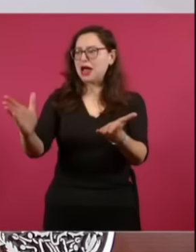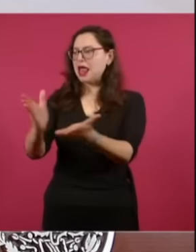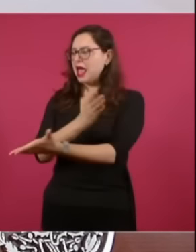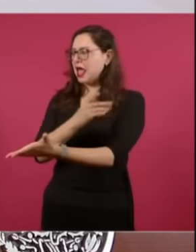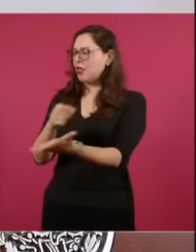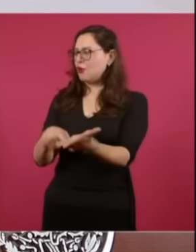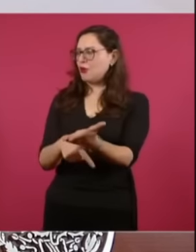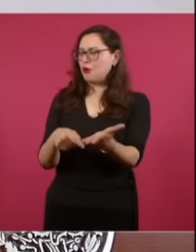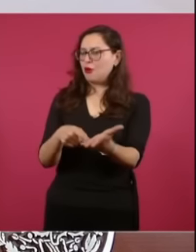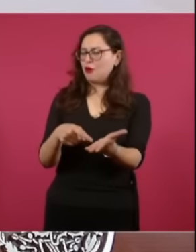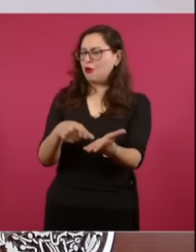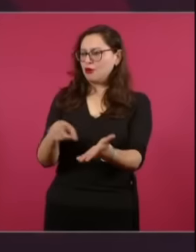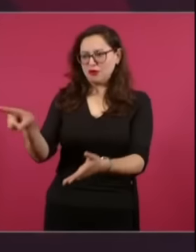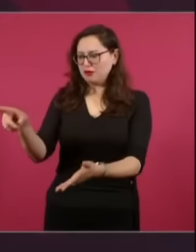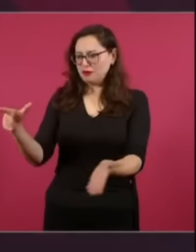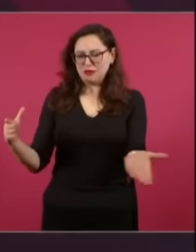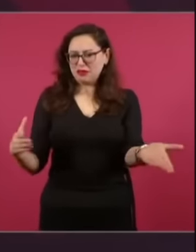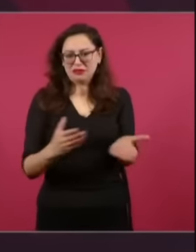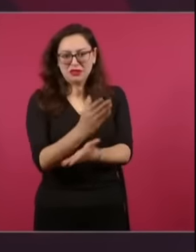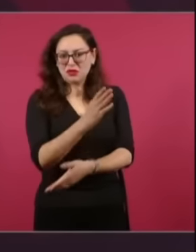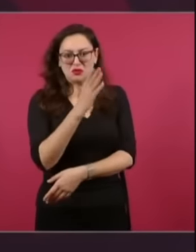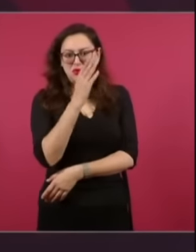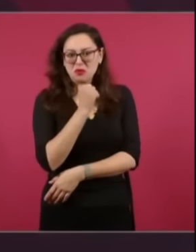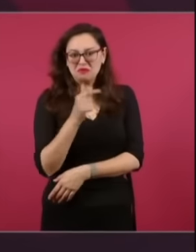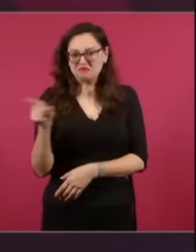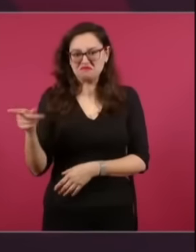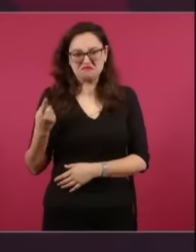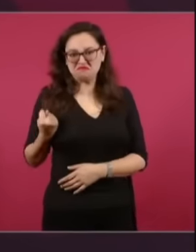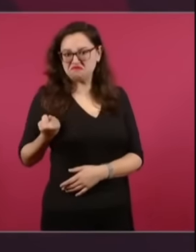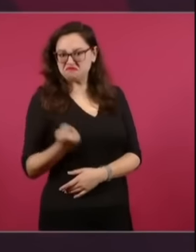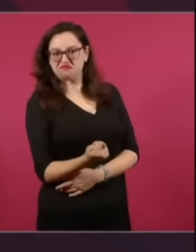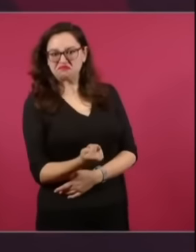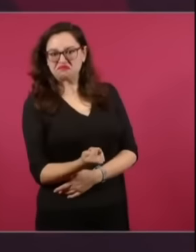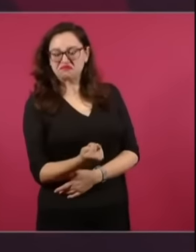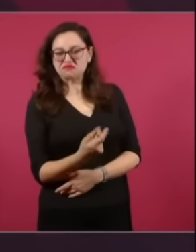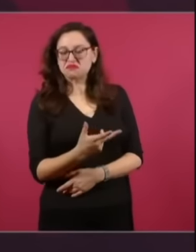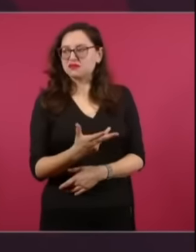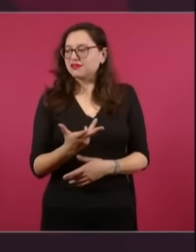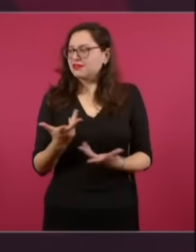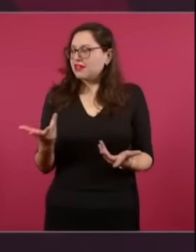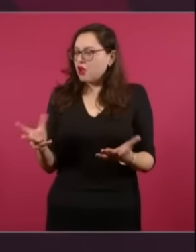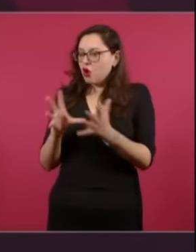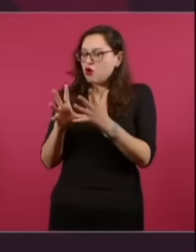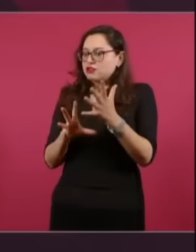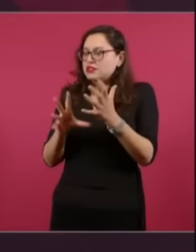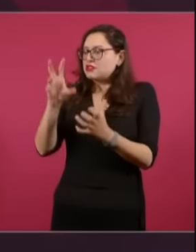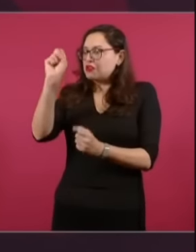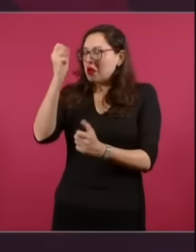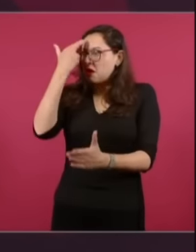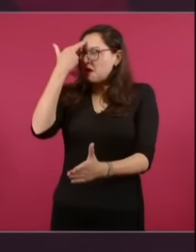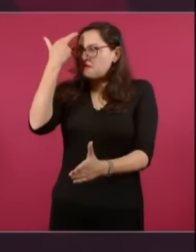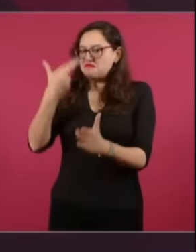violan la Constitución. Imagínense, el Poder Judicial,